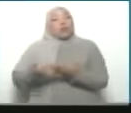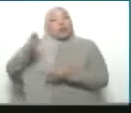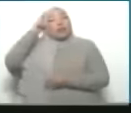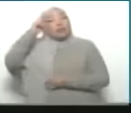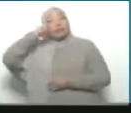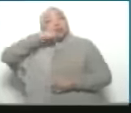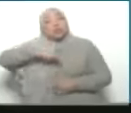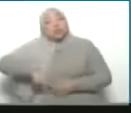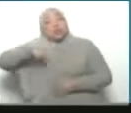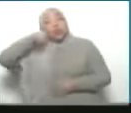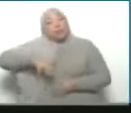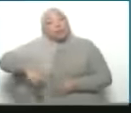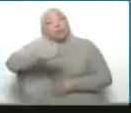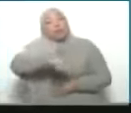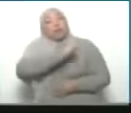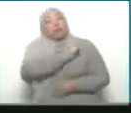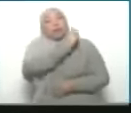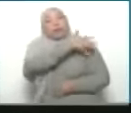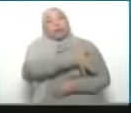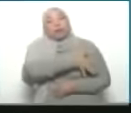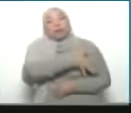razones históricas del pueblo palestino,